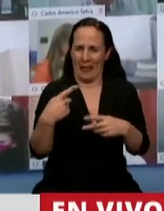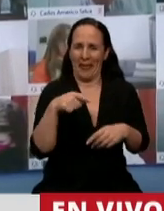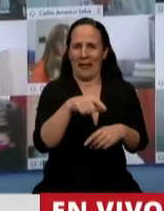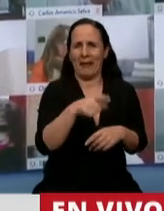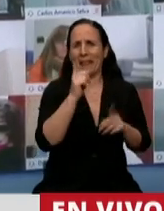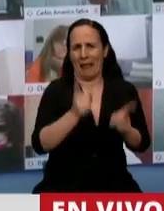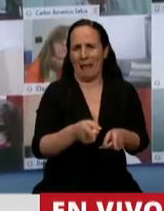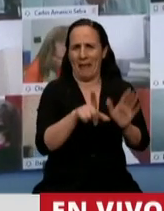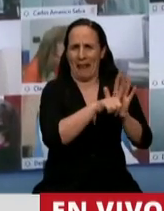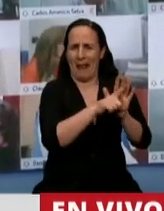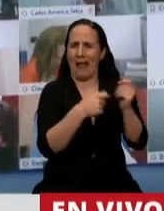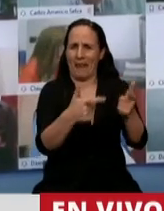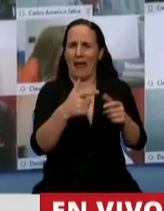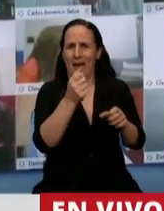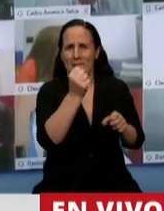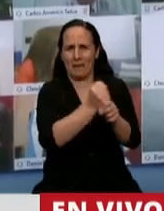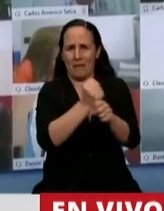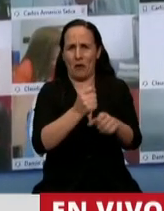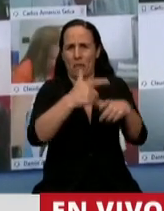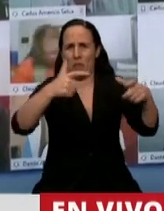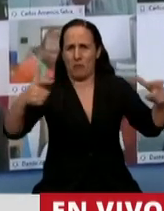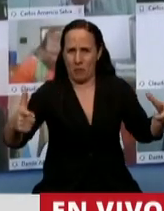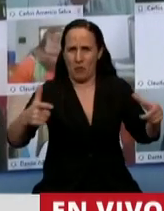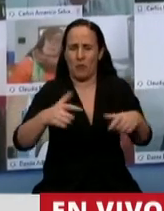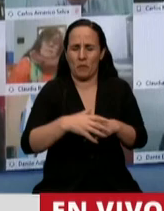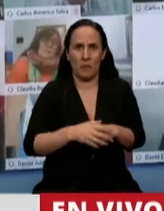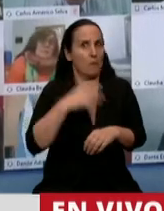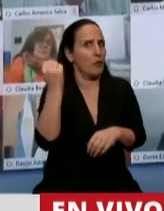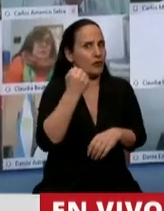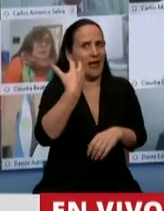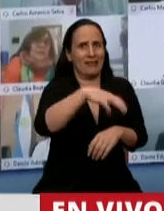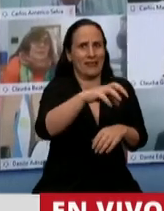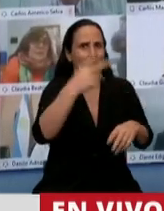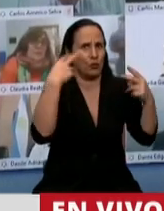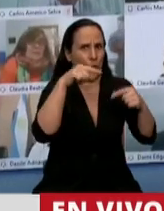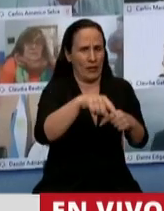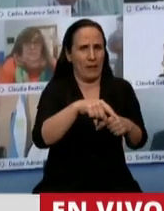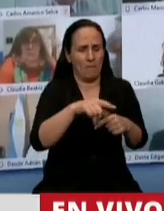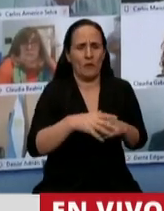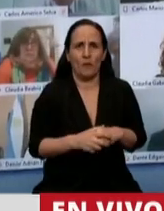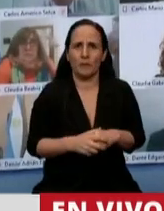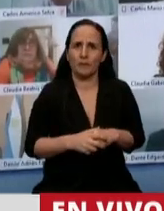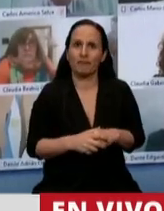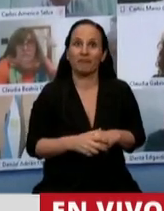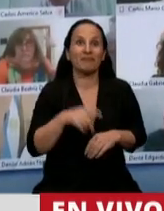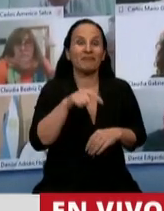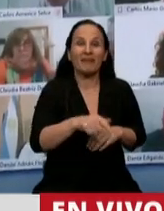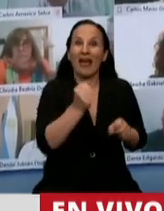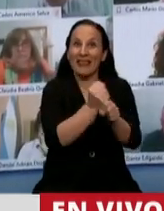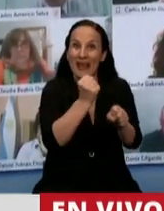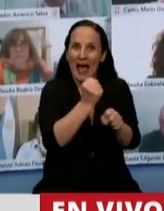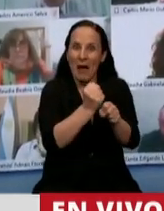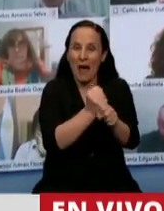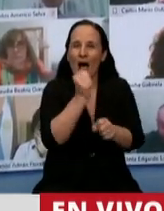con esta ley, brindándoles a un sector clave para el desarrollo de nuestro país. En esta industria sin chimenea, Presidente, como se la